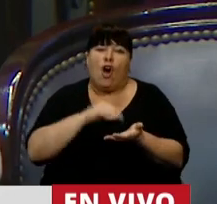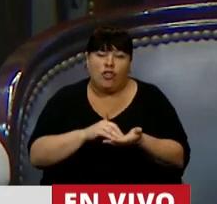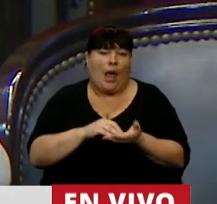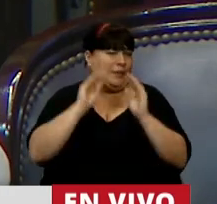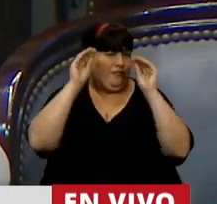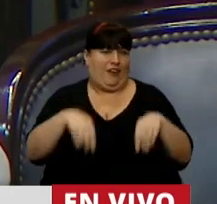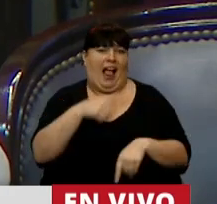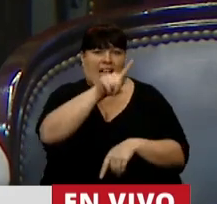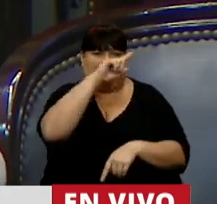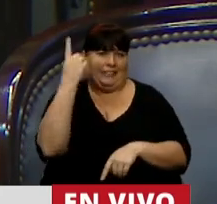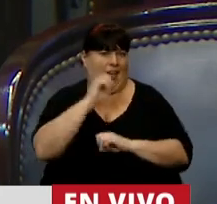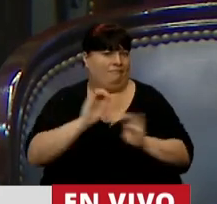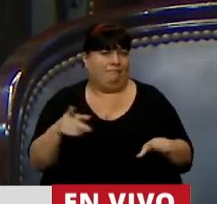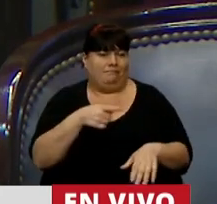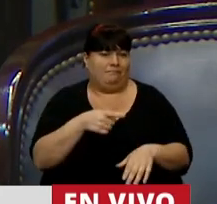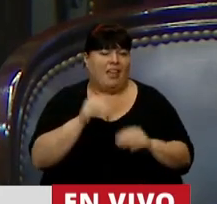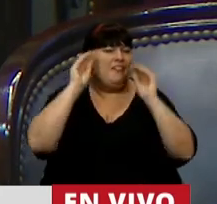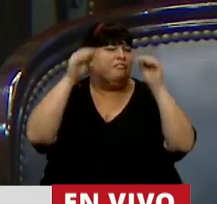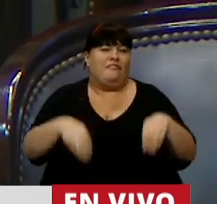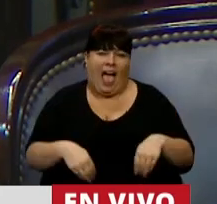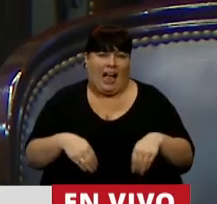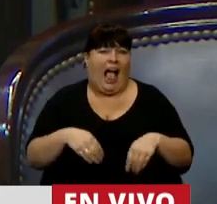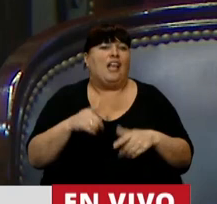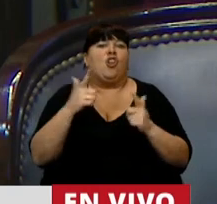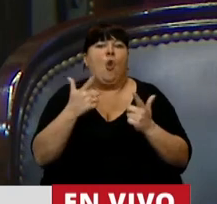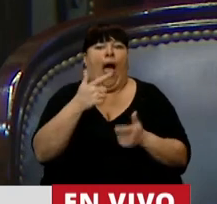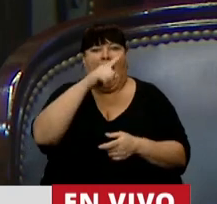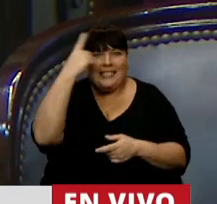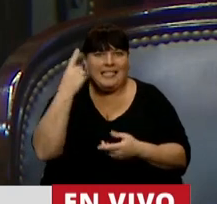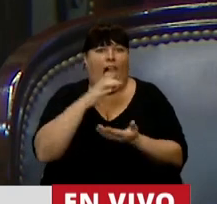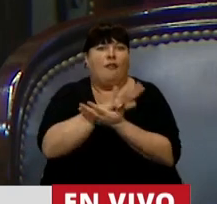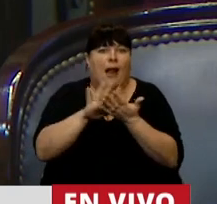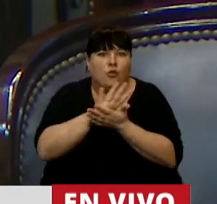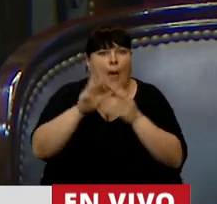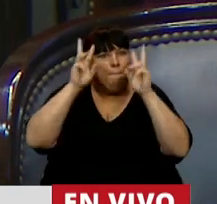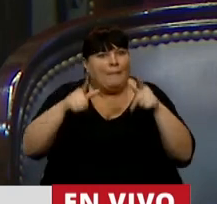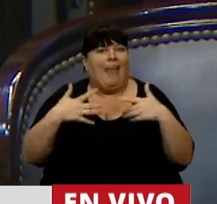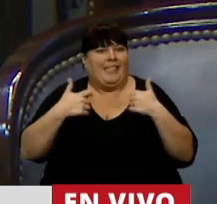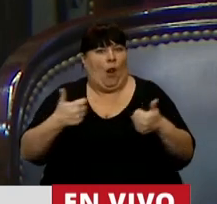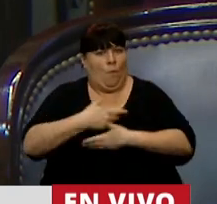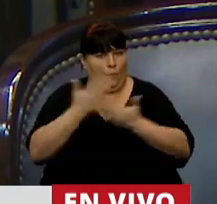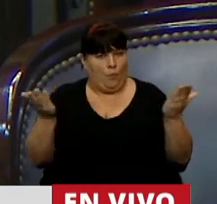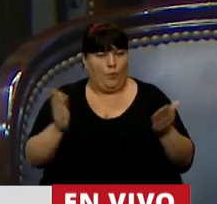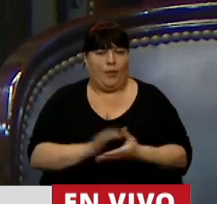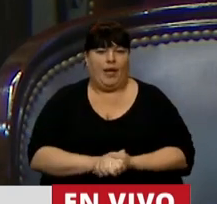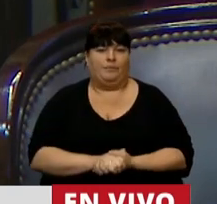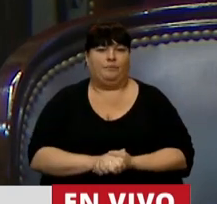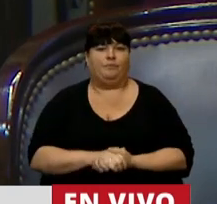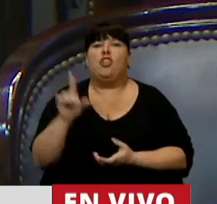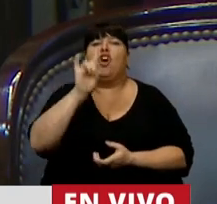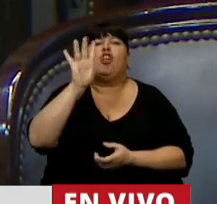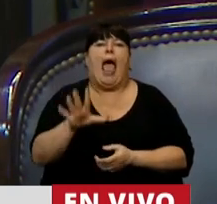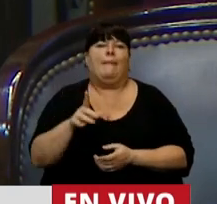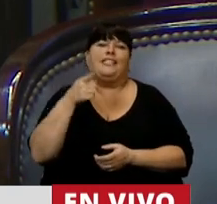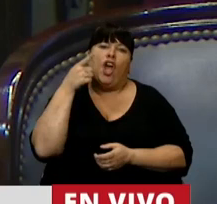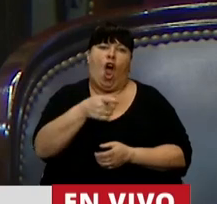fracaso del Estado. Fracaso y ausencia del Estado en sus políticas de salud pública. No solo en la